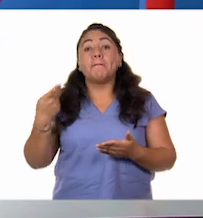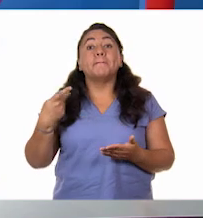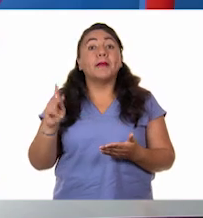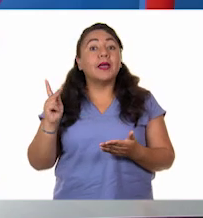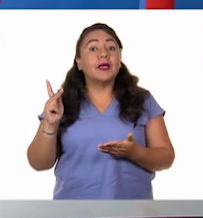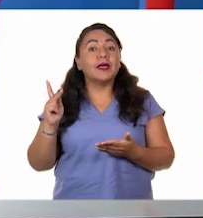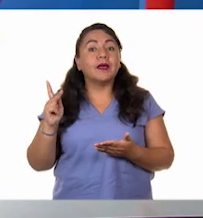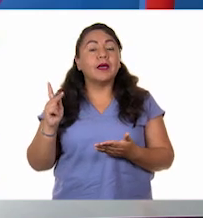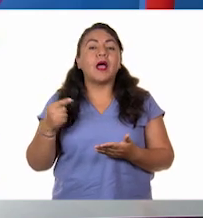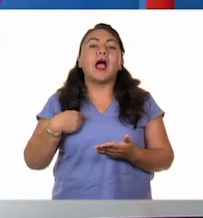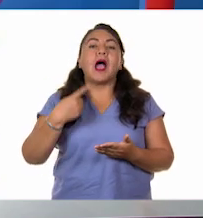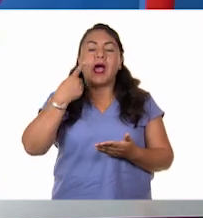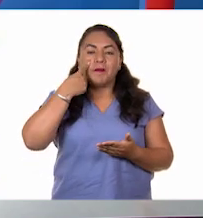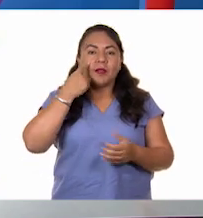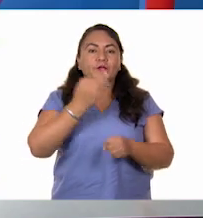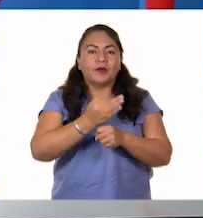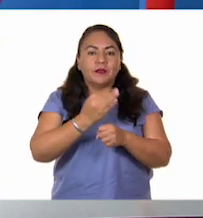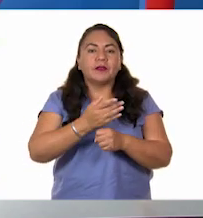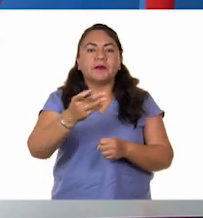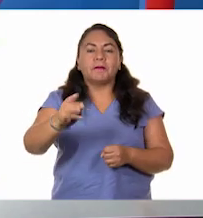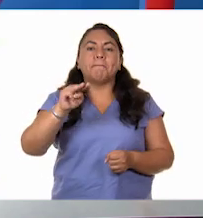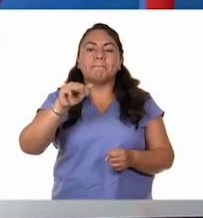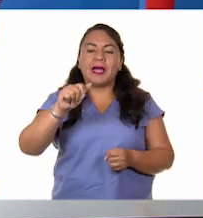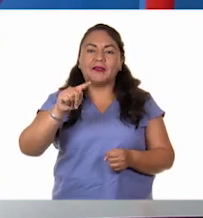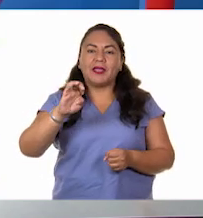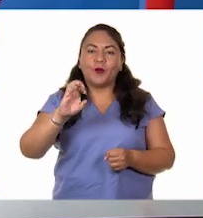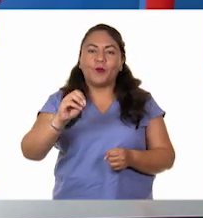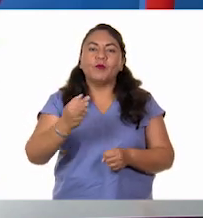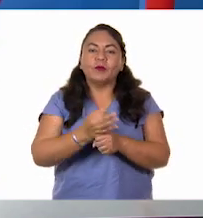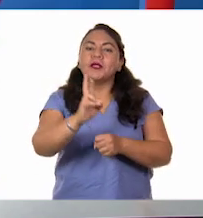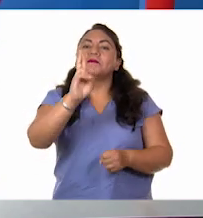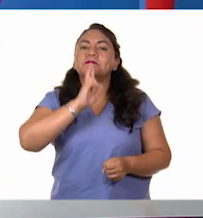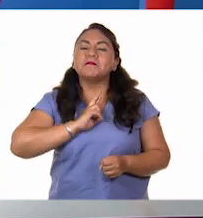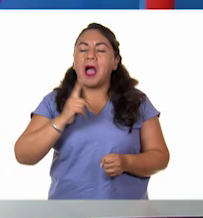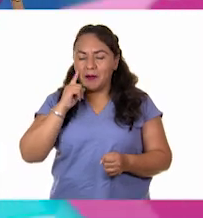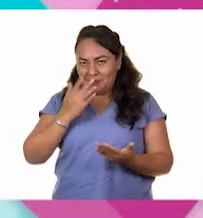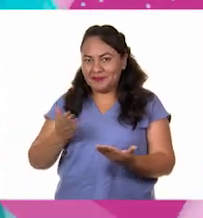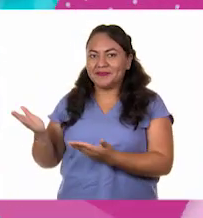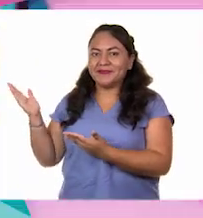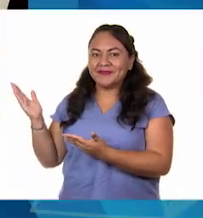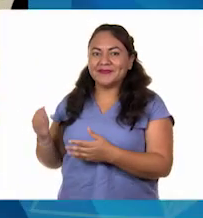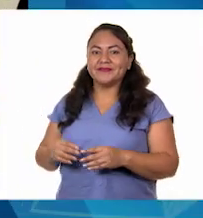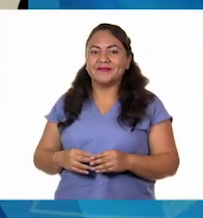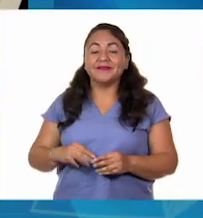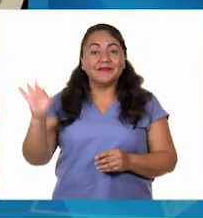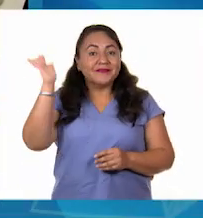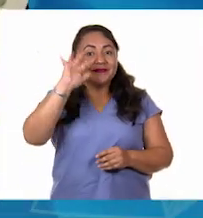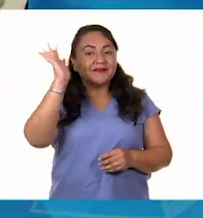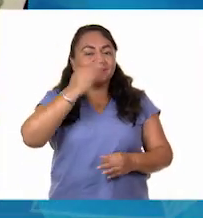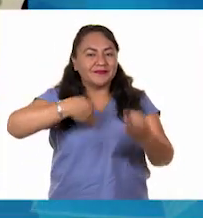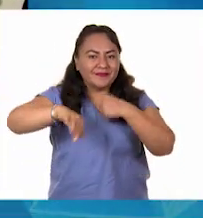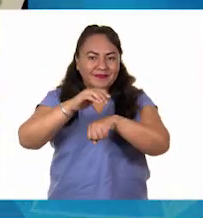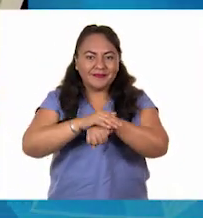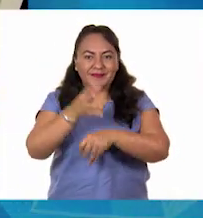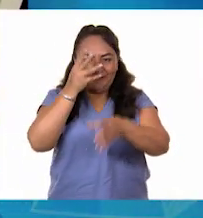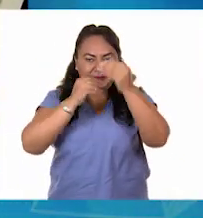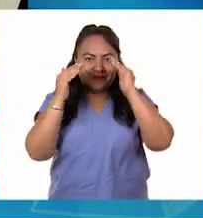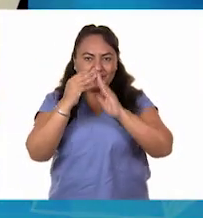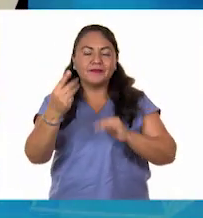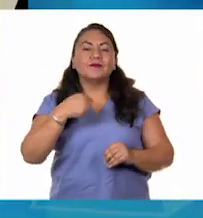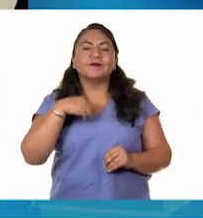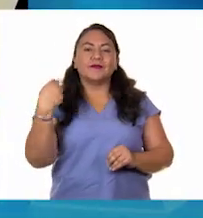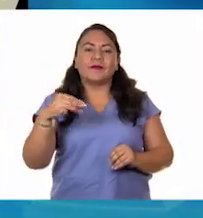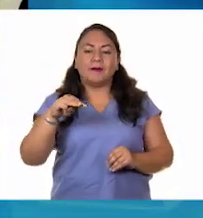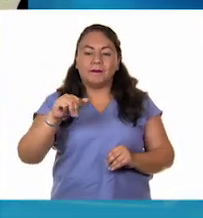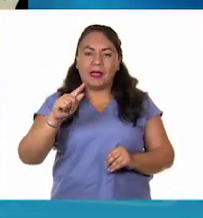Pero, ¿por qué no escuchamos a Mateo para que nos dé su respuesta? Vamos a escucharlo. Hola, amigos de Aprenden en Casa Estrella. Yo soy